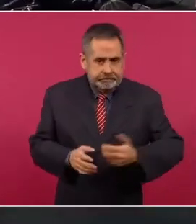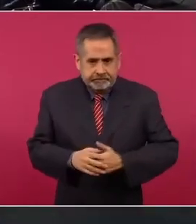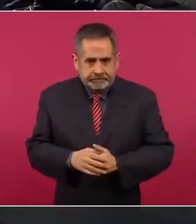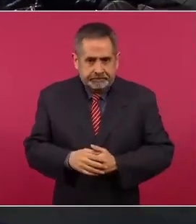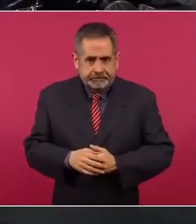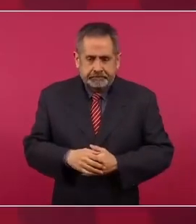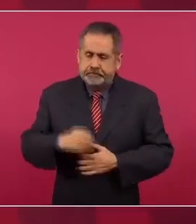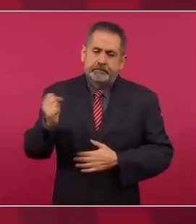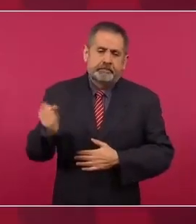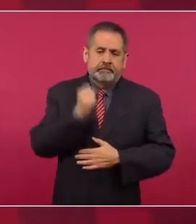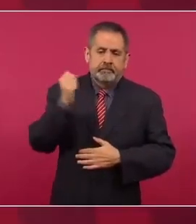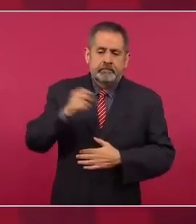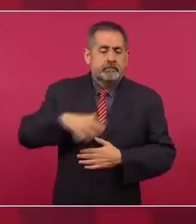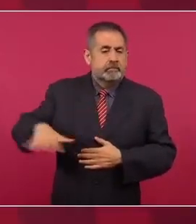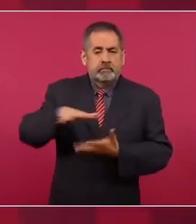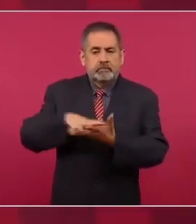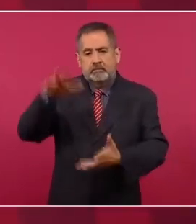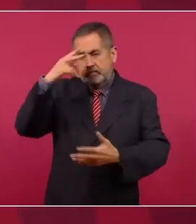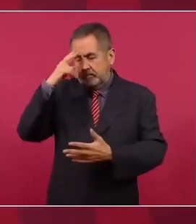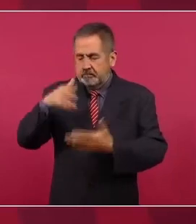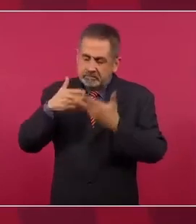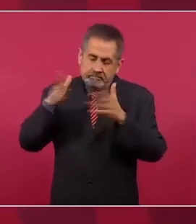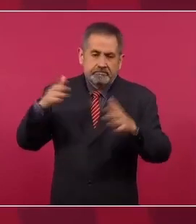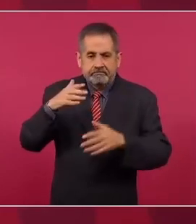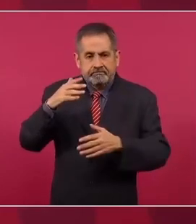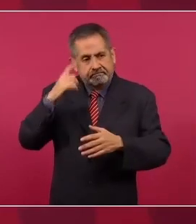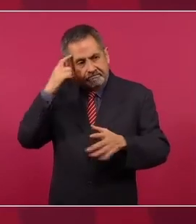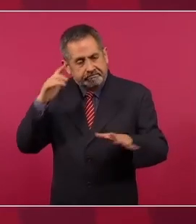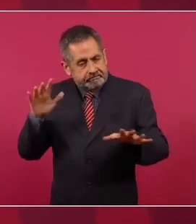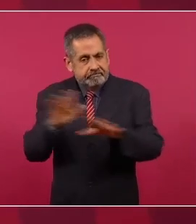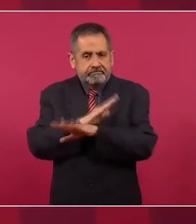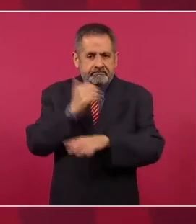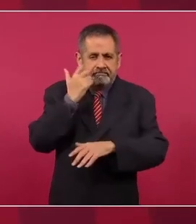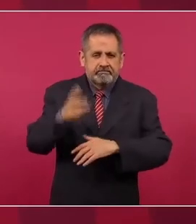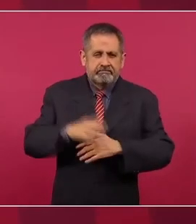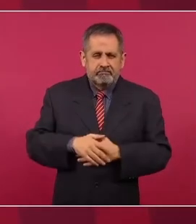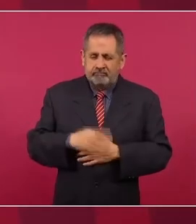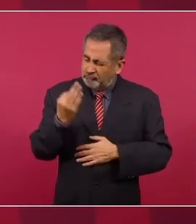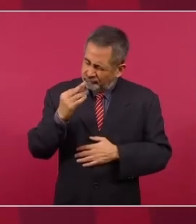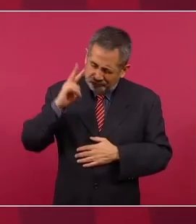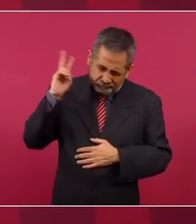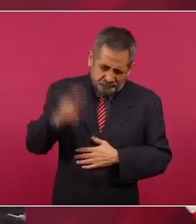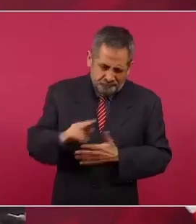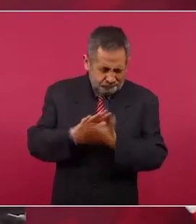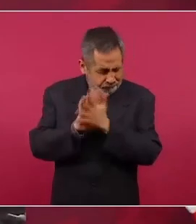Afortunadamente ya la mayoría de los mexicanos quiere un cambio verdadero,